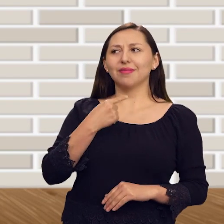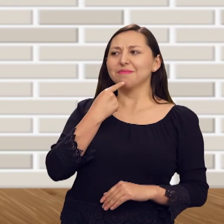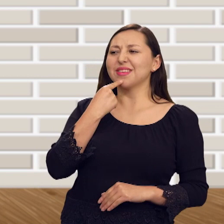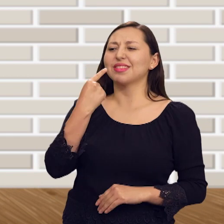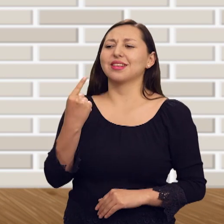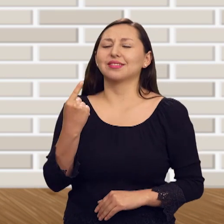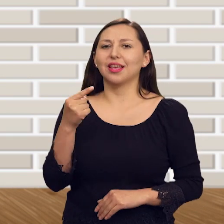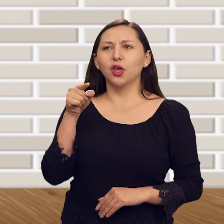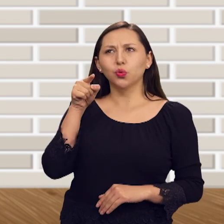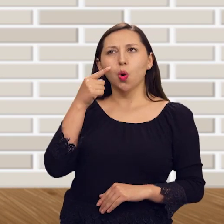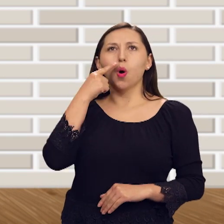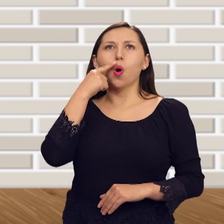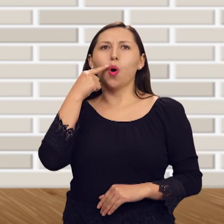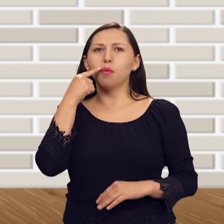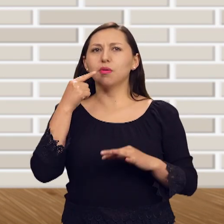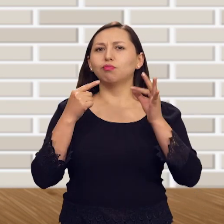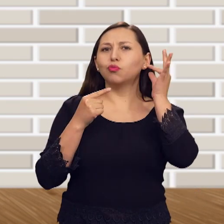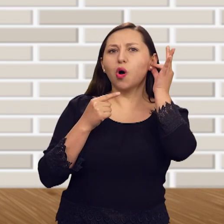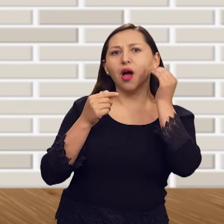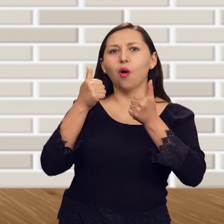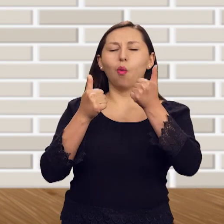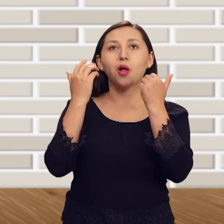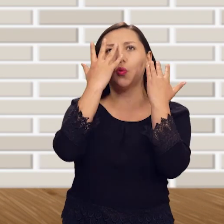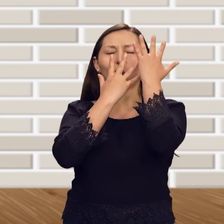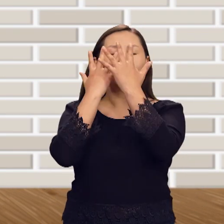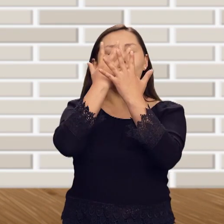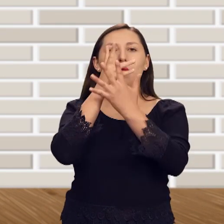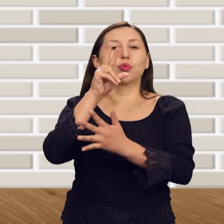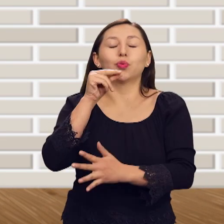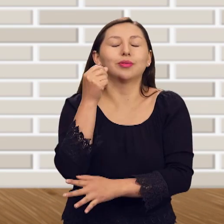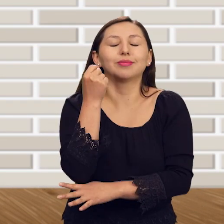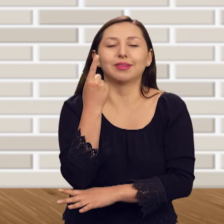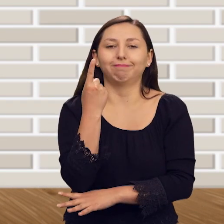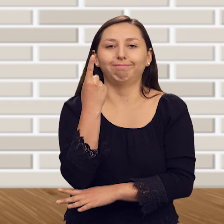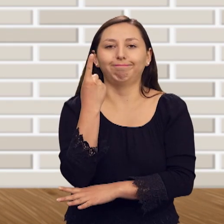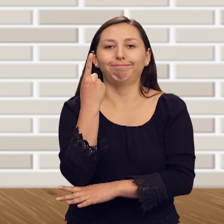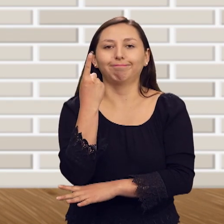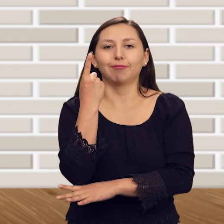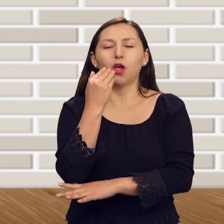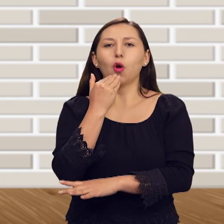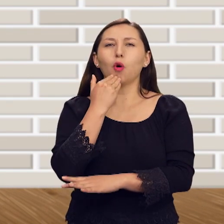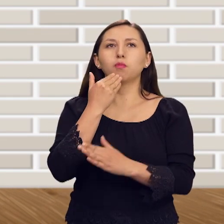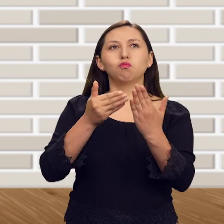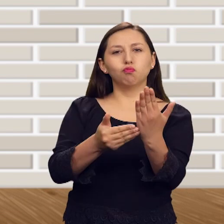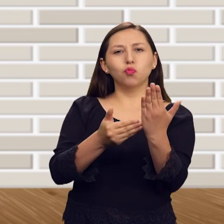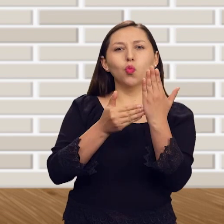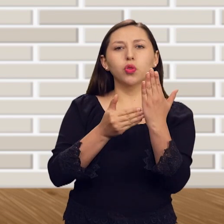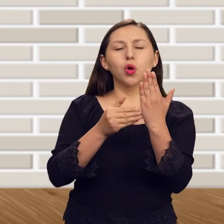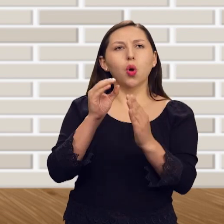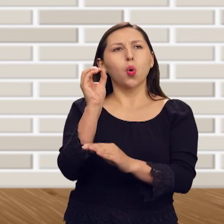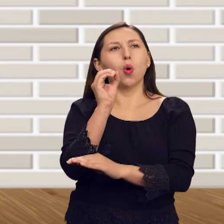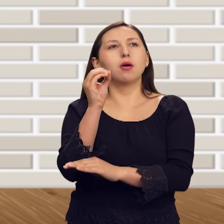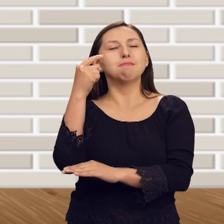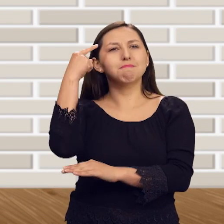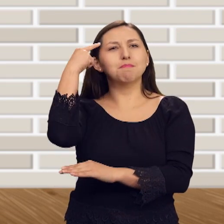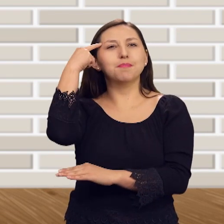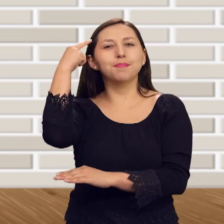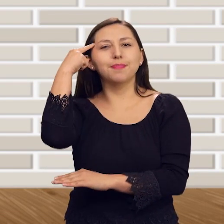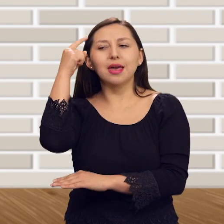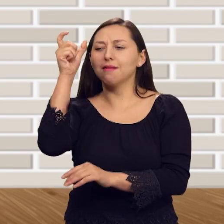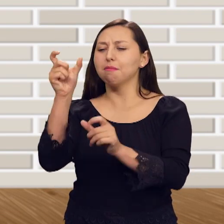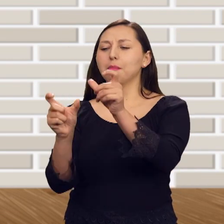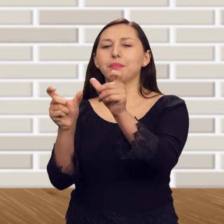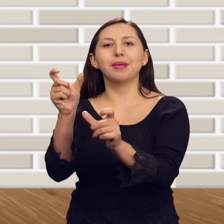resultado de los estereotipos que nuestra sociedad maneja. Los estereotipos son modelos o patrones de conducta que